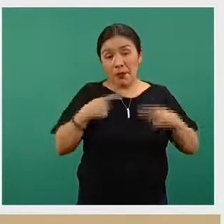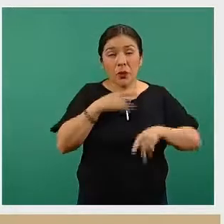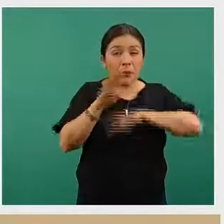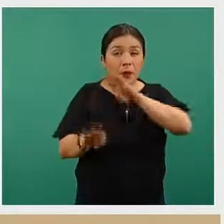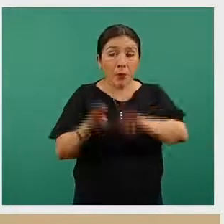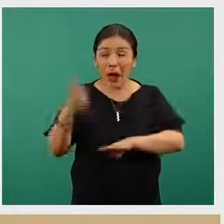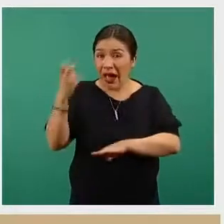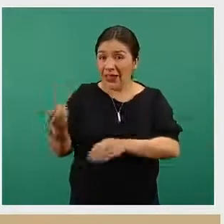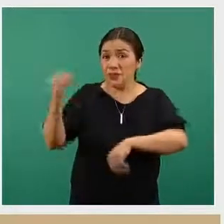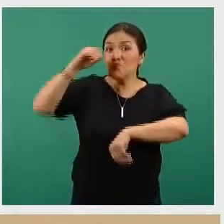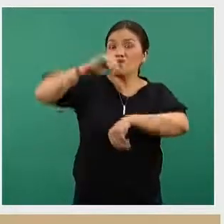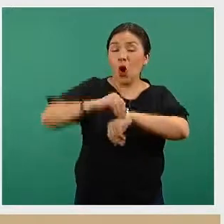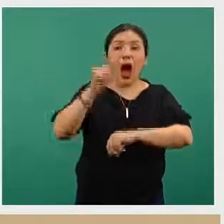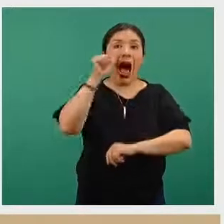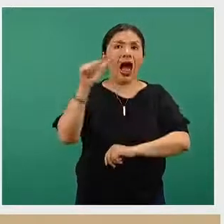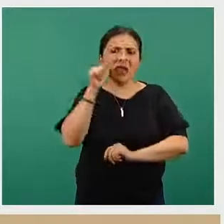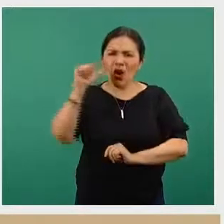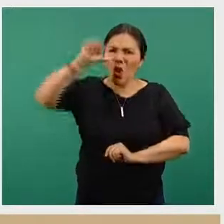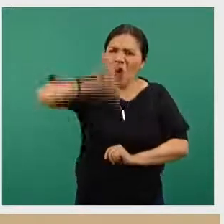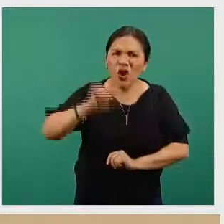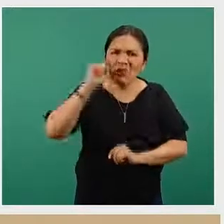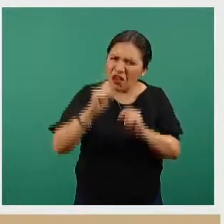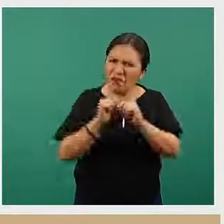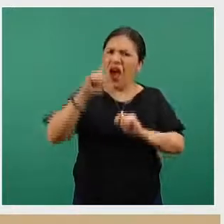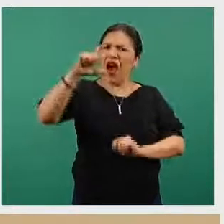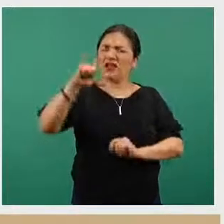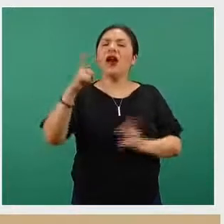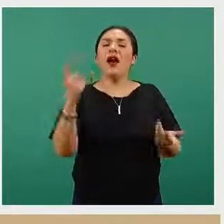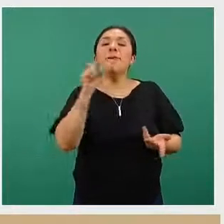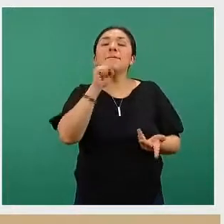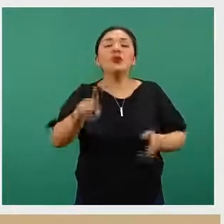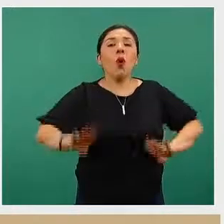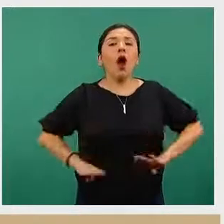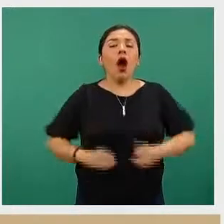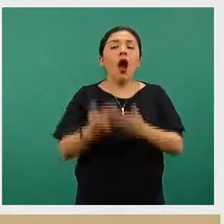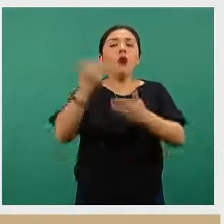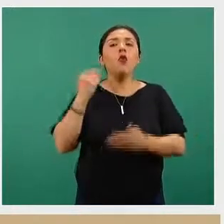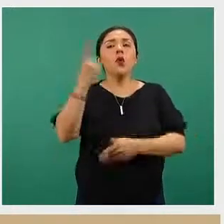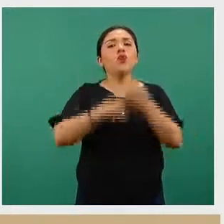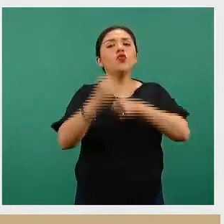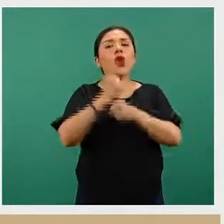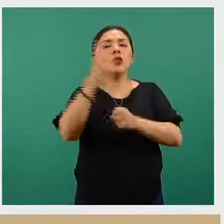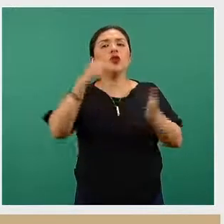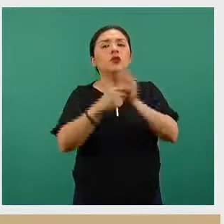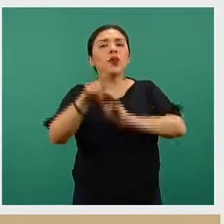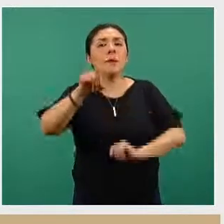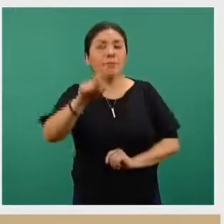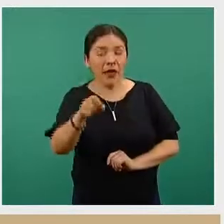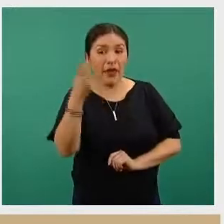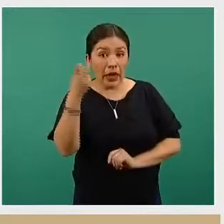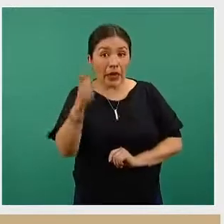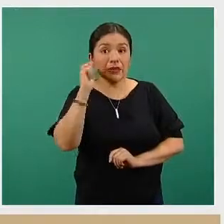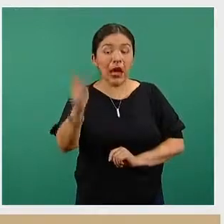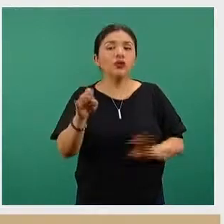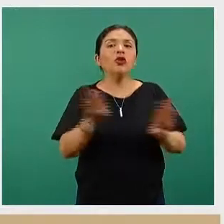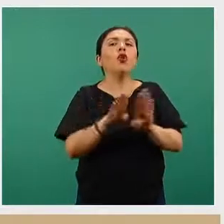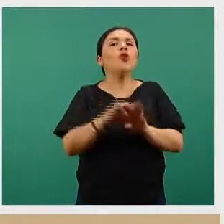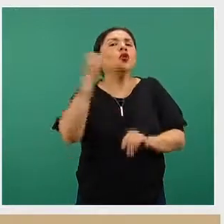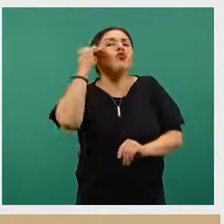en este gráfico de ayer para hoy corresponden al año 2020. Es decir, están distribuidas